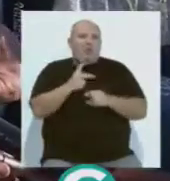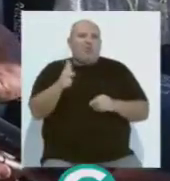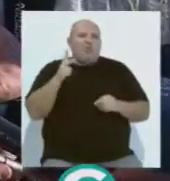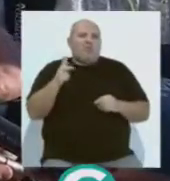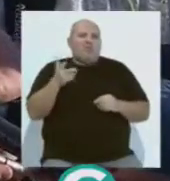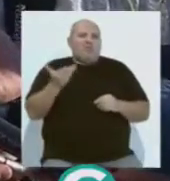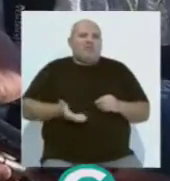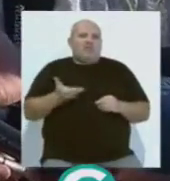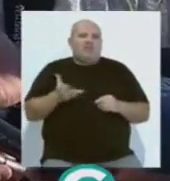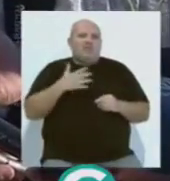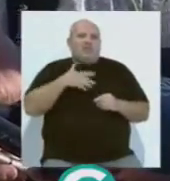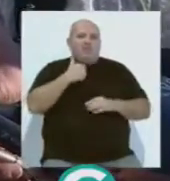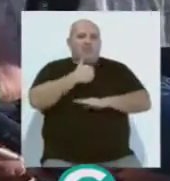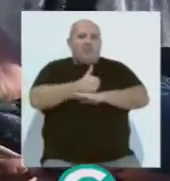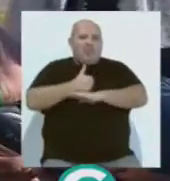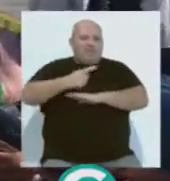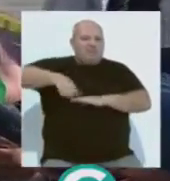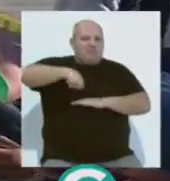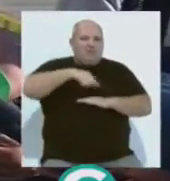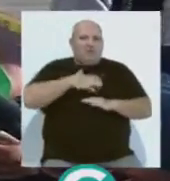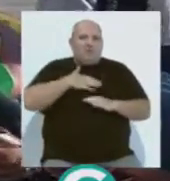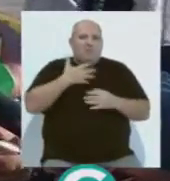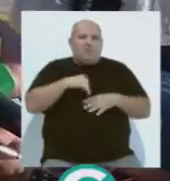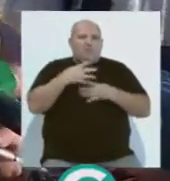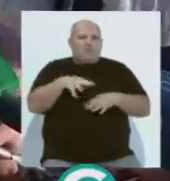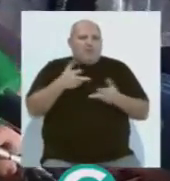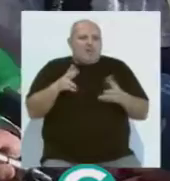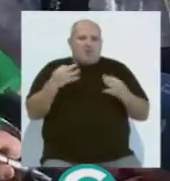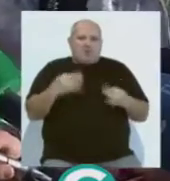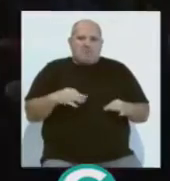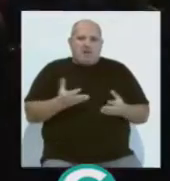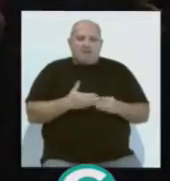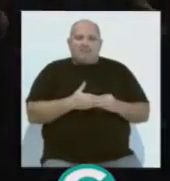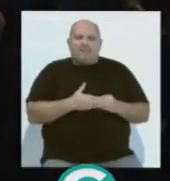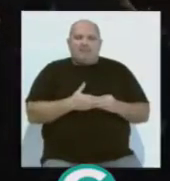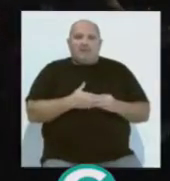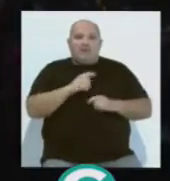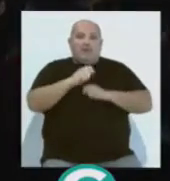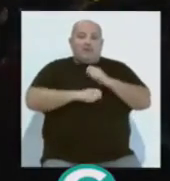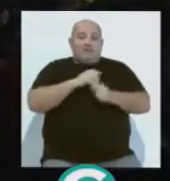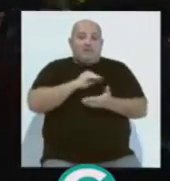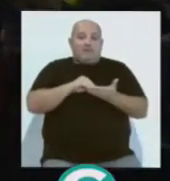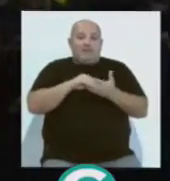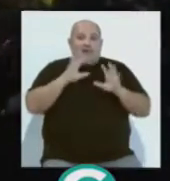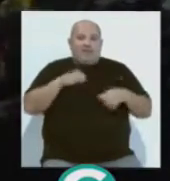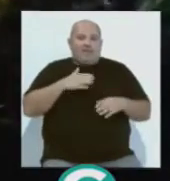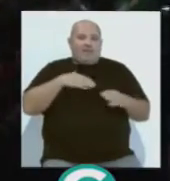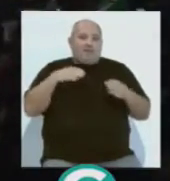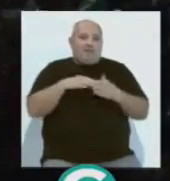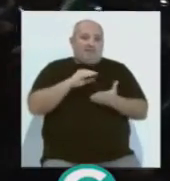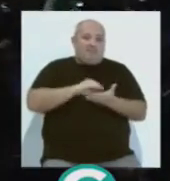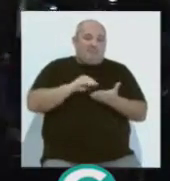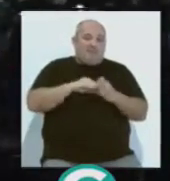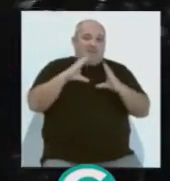un derecho fundamental que es al de los ciudadanos y ciudadanas a poder manifestarse libremente en la calle. La Asociación de Prensa de Cádiz y el Colegio de